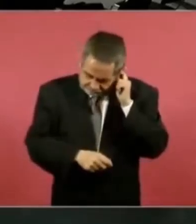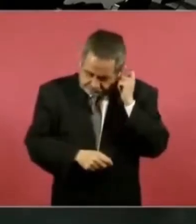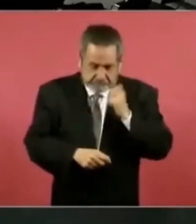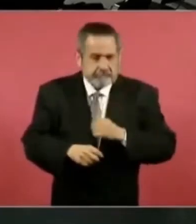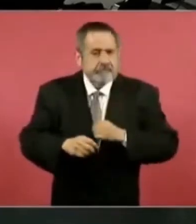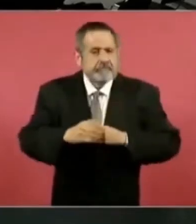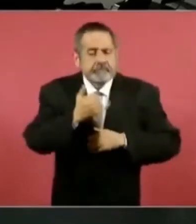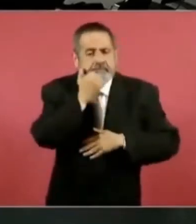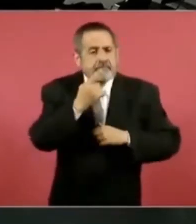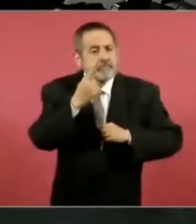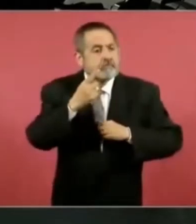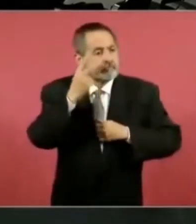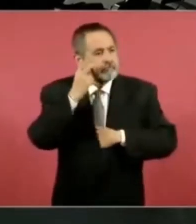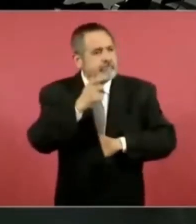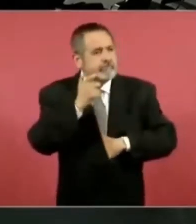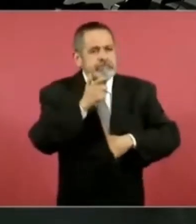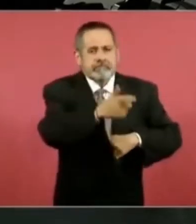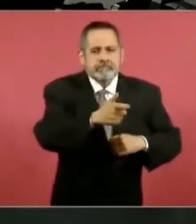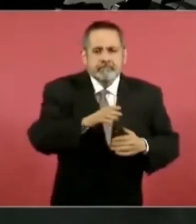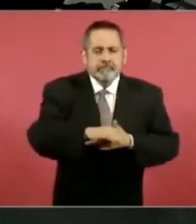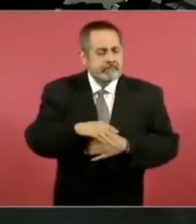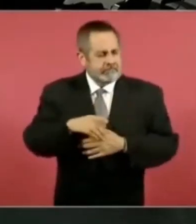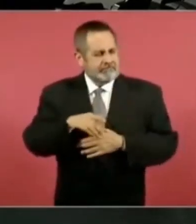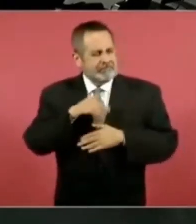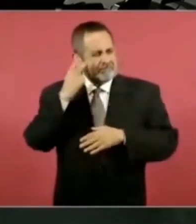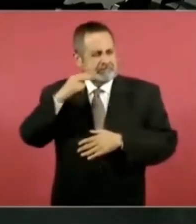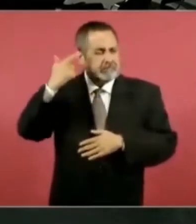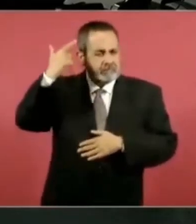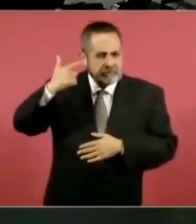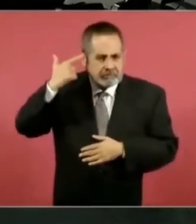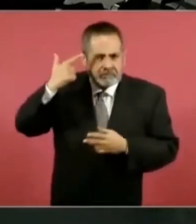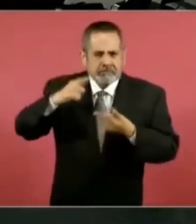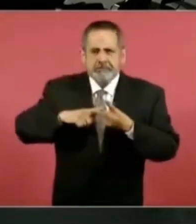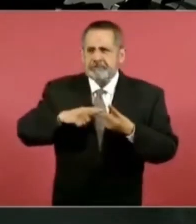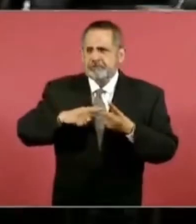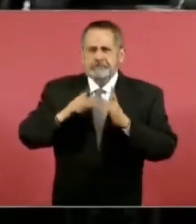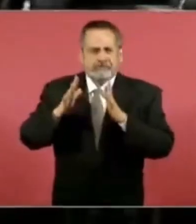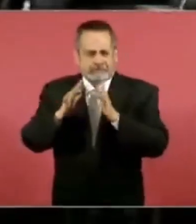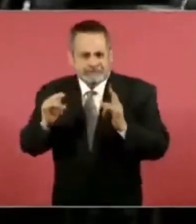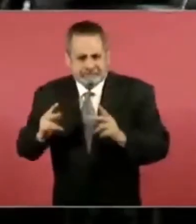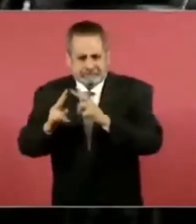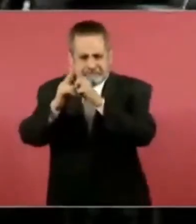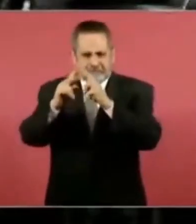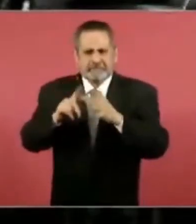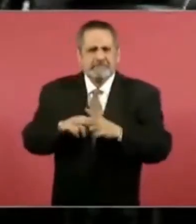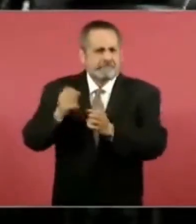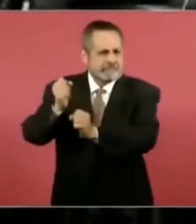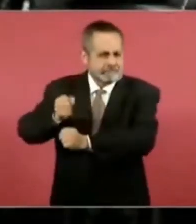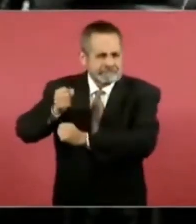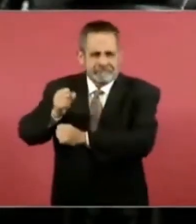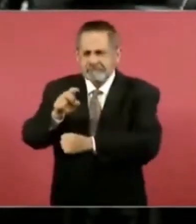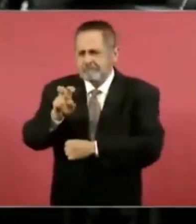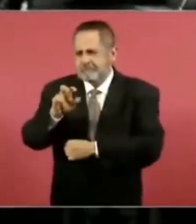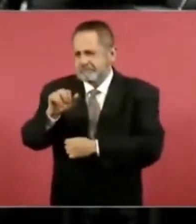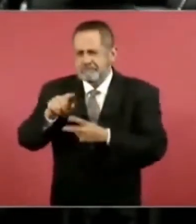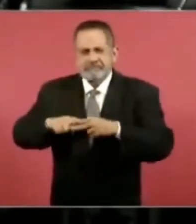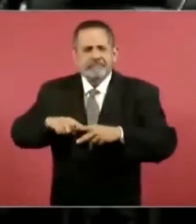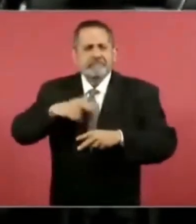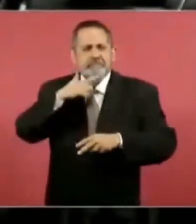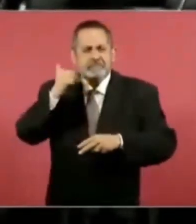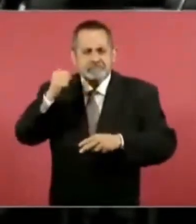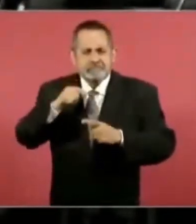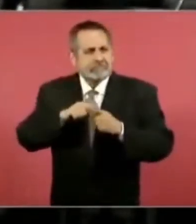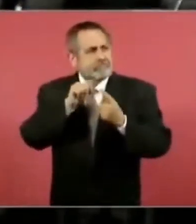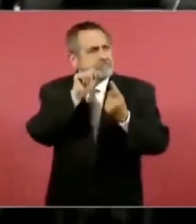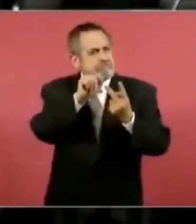pagado viajes a Londres, a París, a Venecia, a Roma, a otros